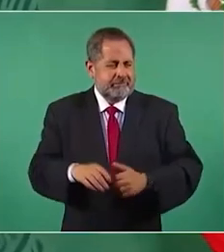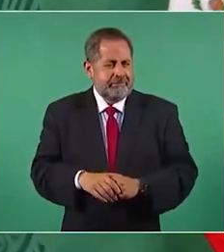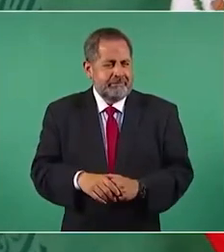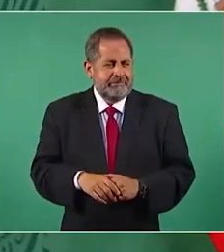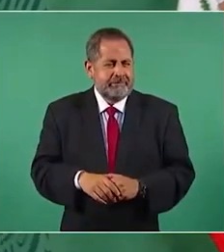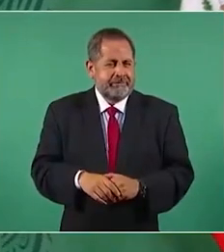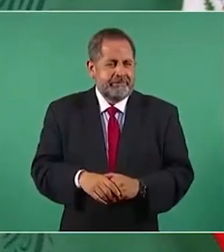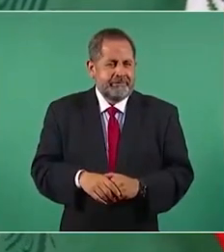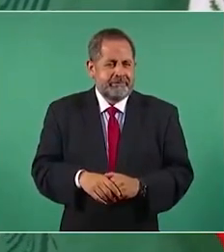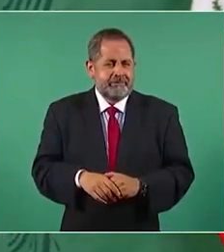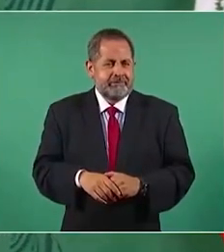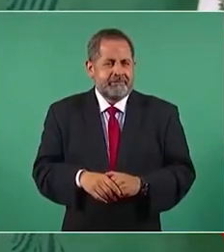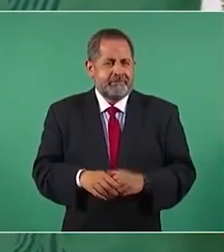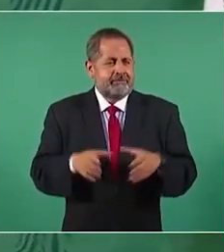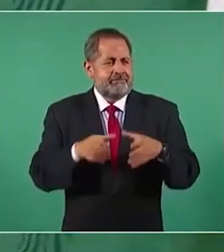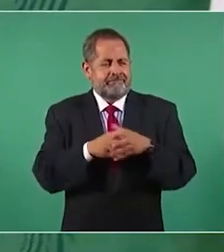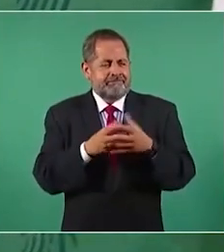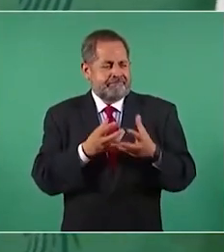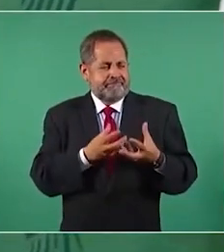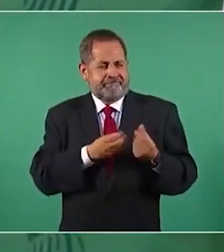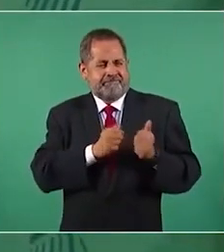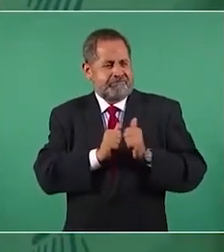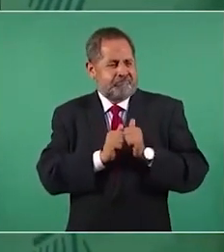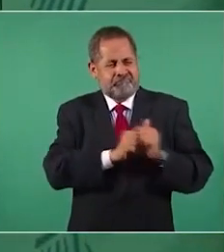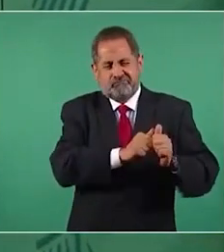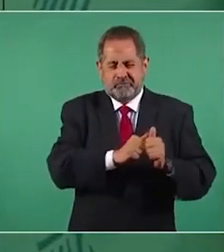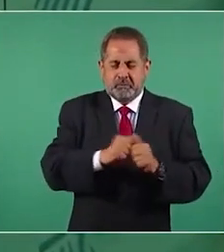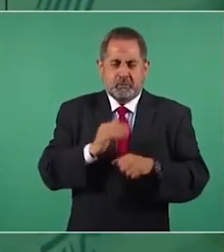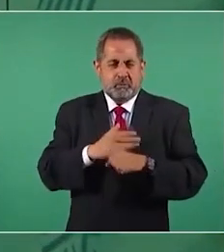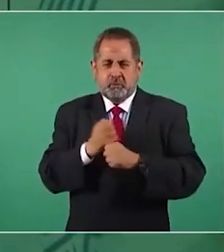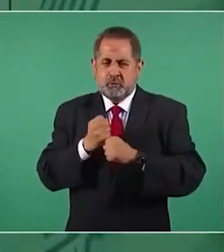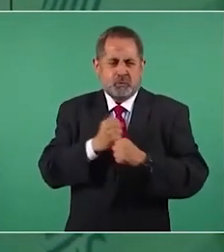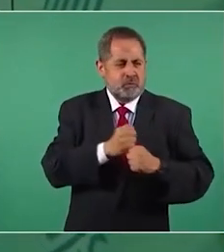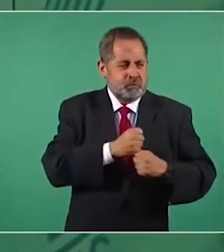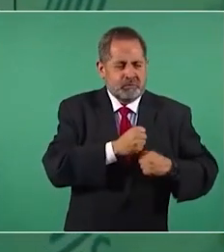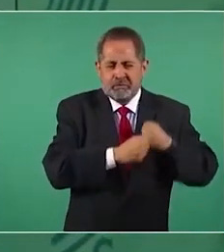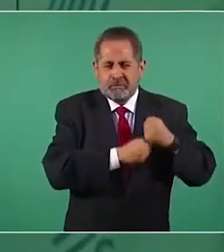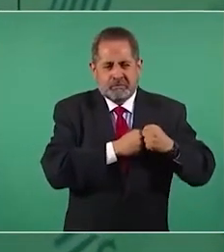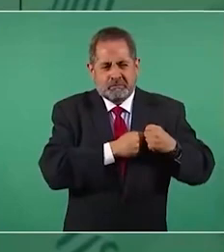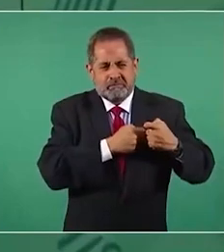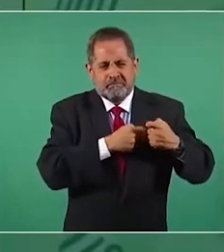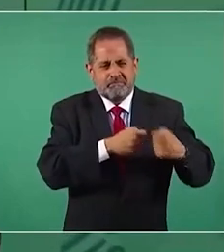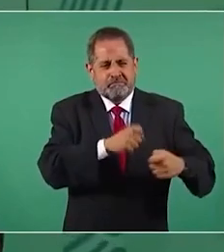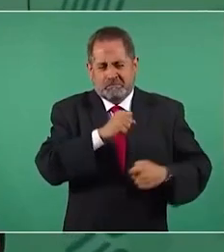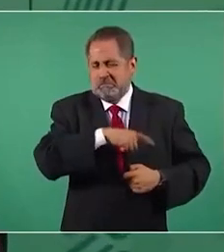ultra conservadores este